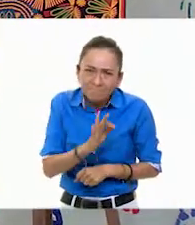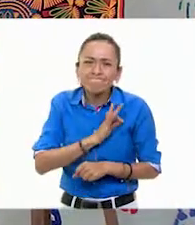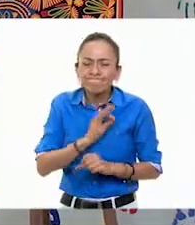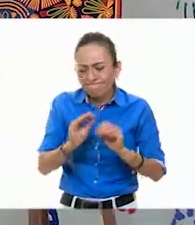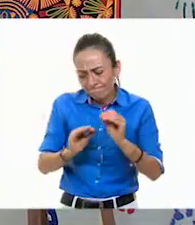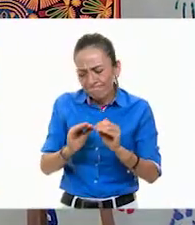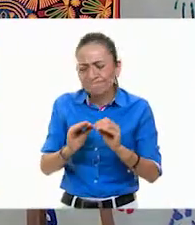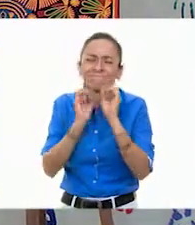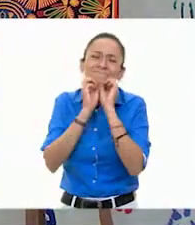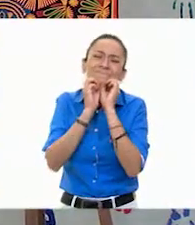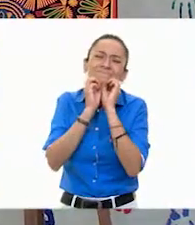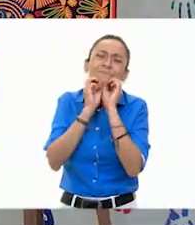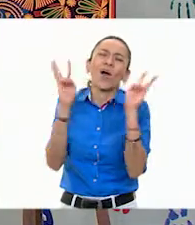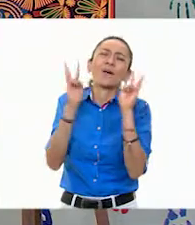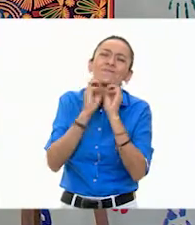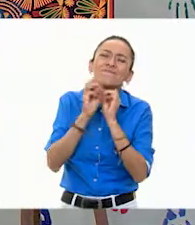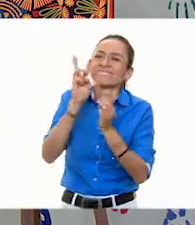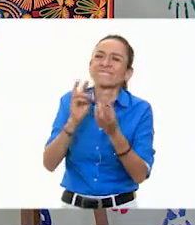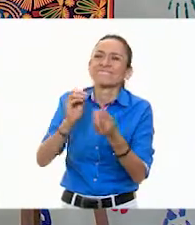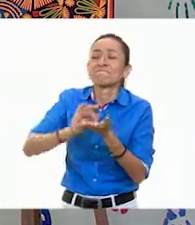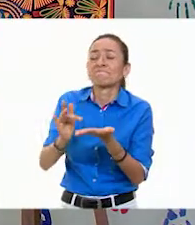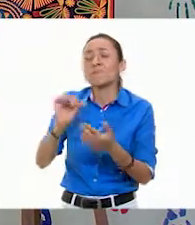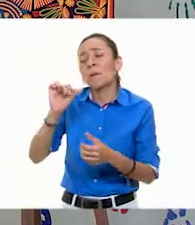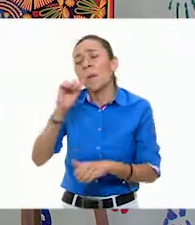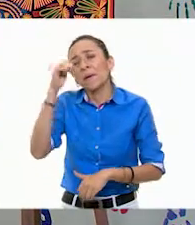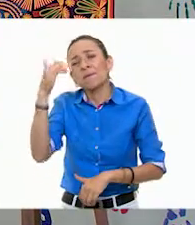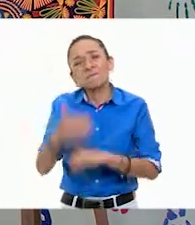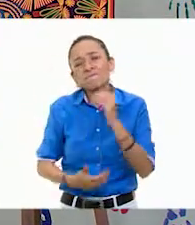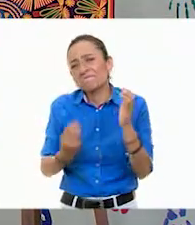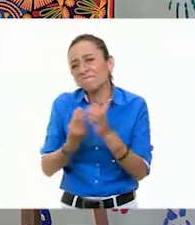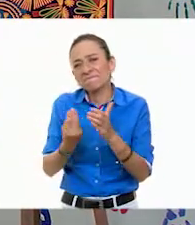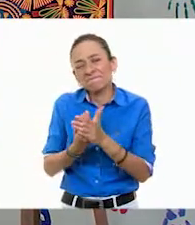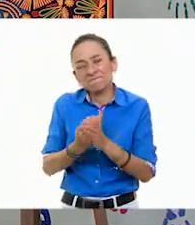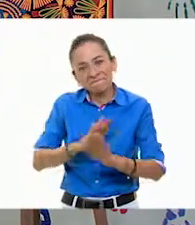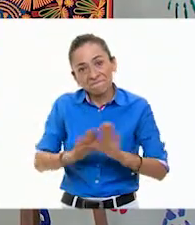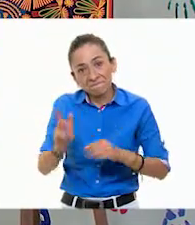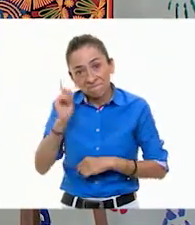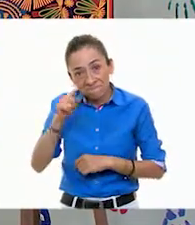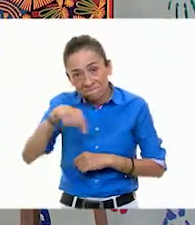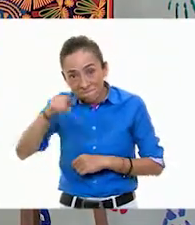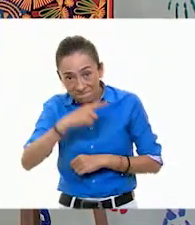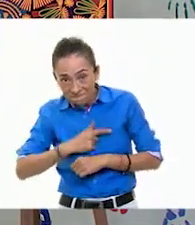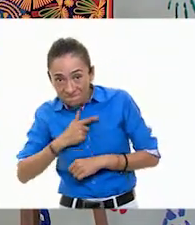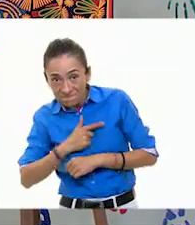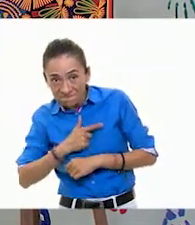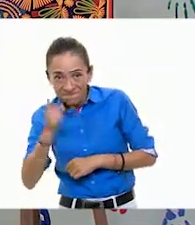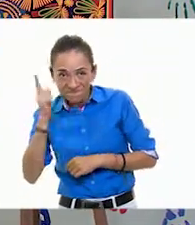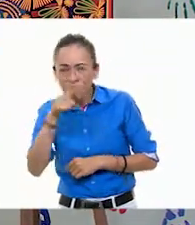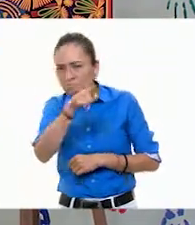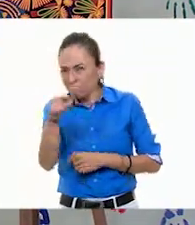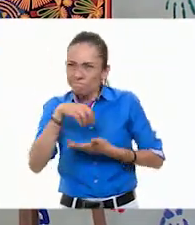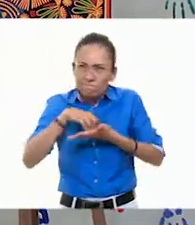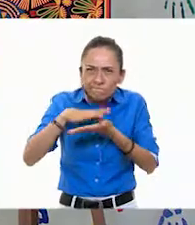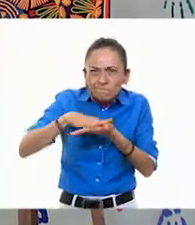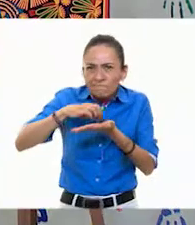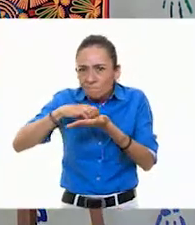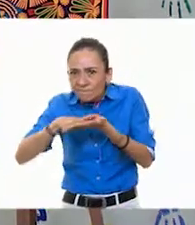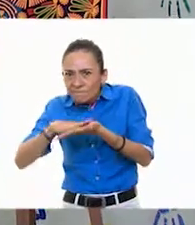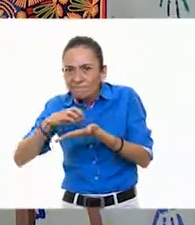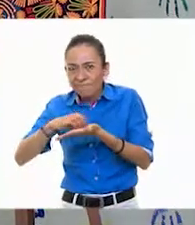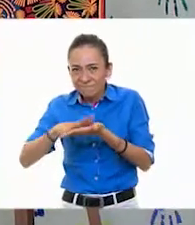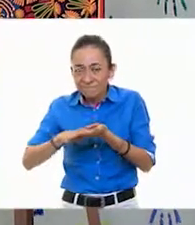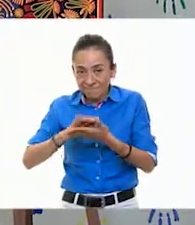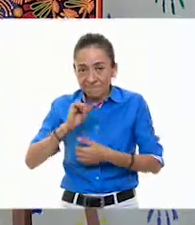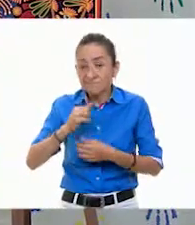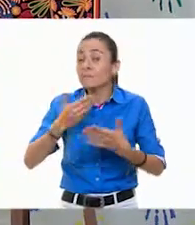¡Wow! Muchas gracias. Y esto ha sido toda la clase, Oscar. Espero que les haya gustado. Tomen nota. Y bueno, quiero